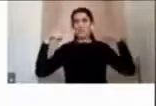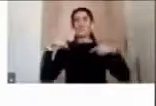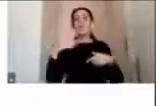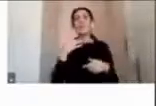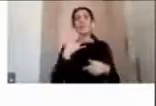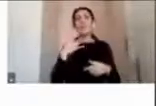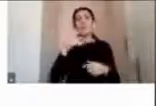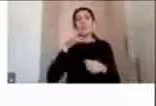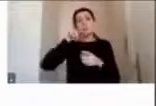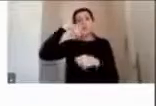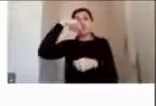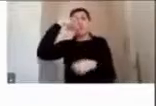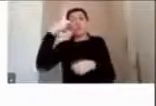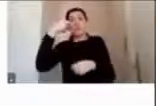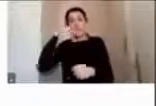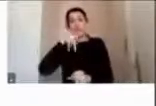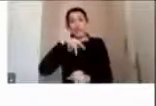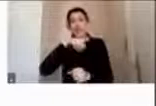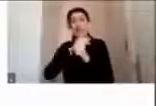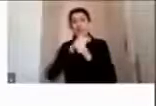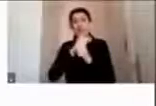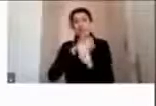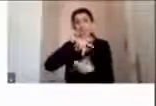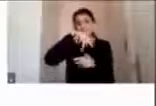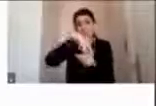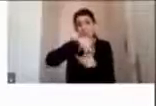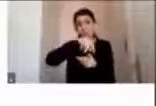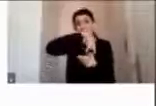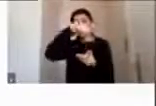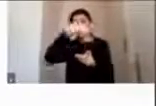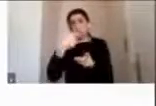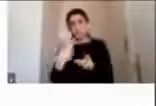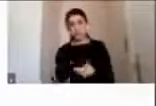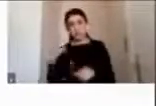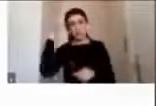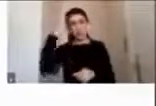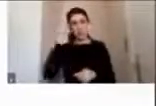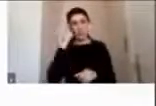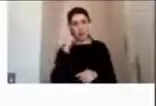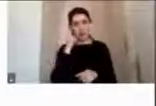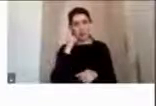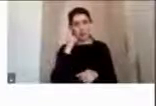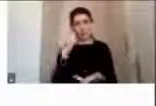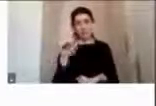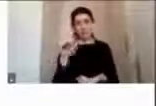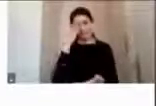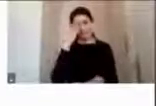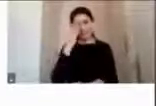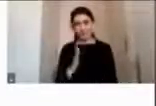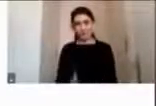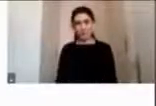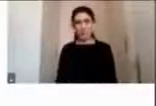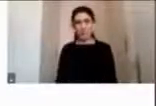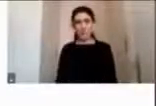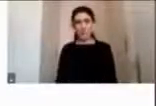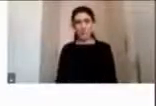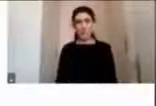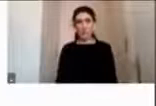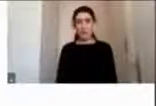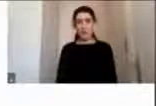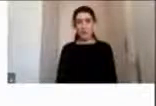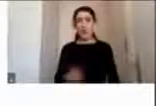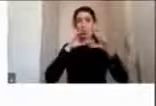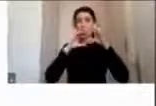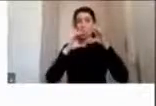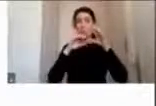de dos metros de caballo, digamos, de cabeza, no va a salir nada bien. Difusión en los medios de comunicación, yo creo que